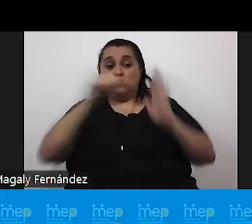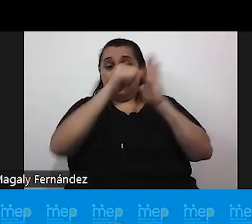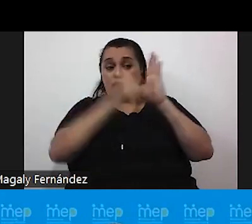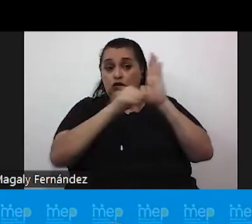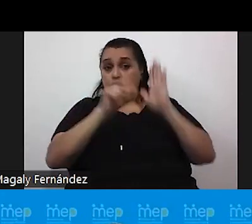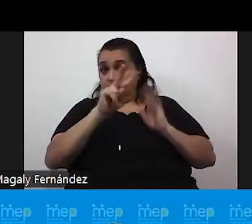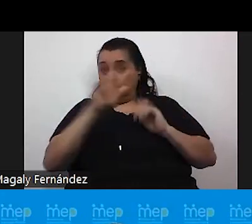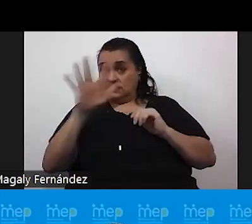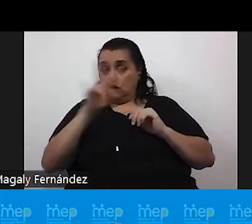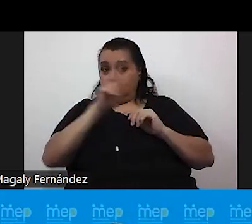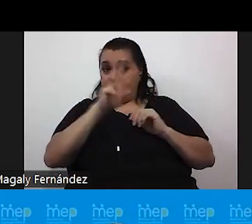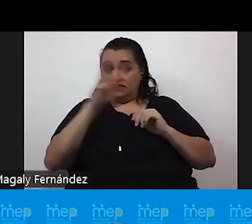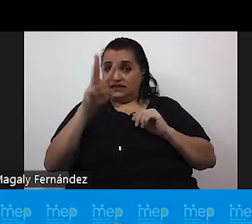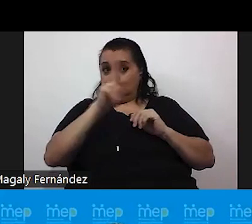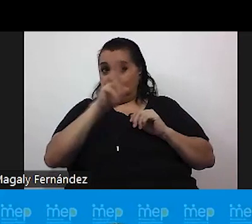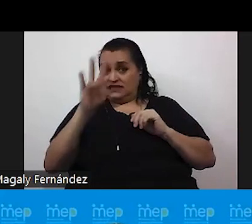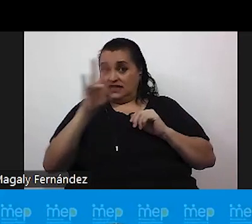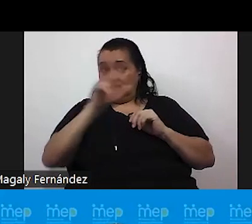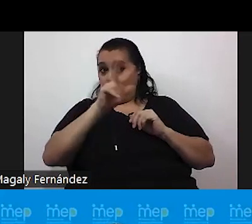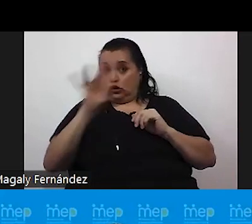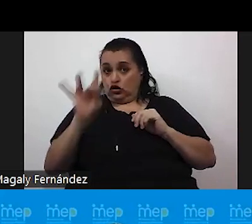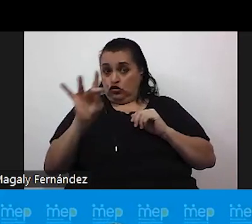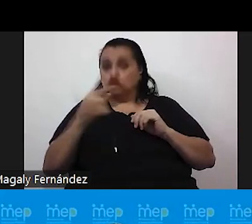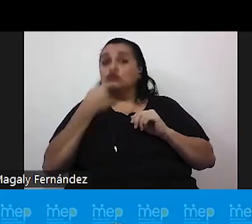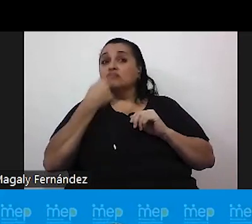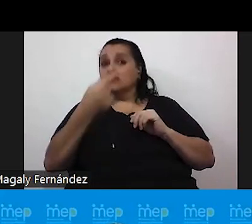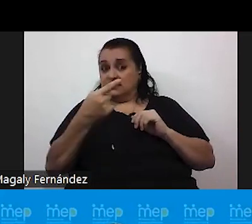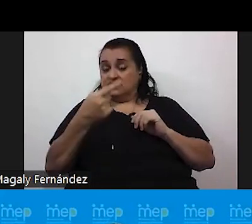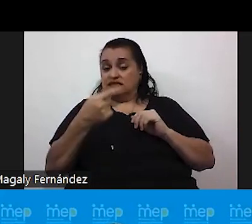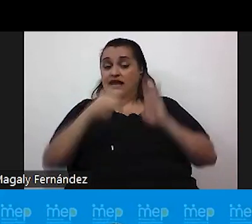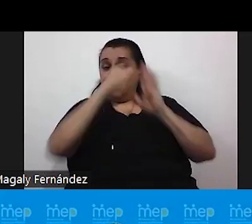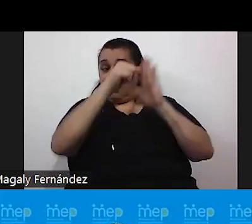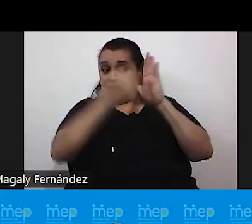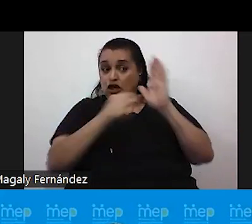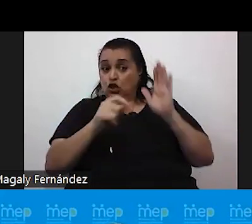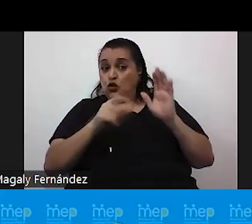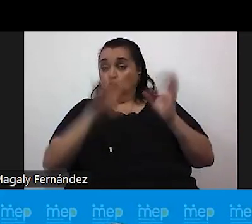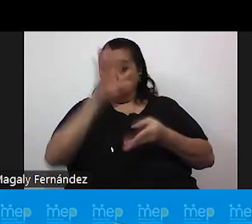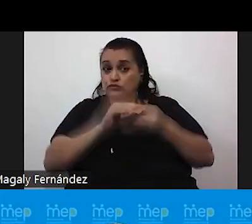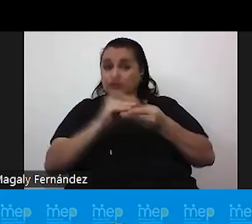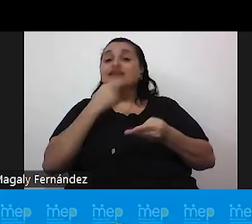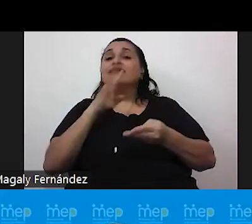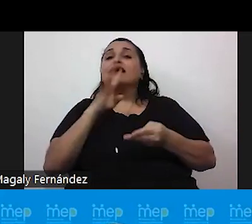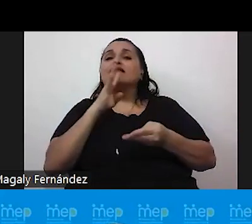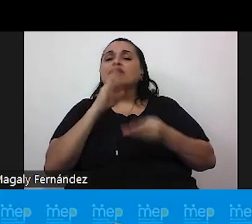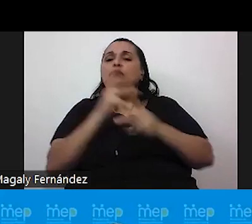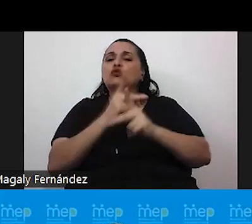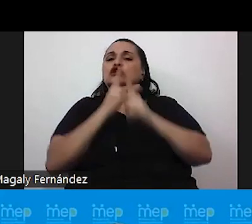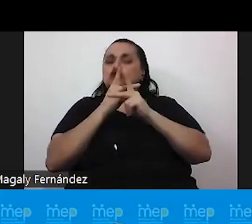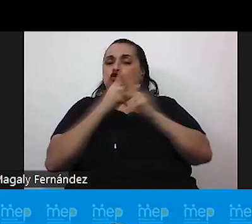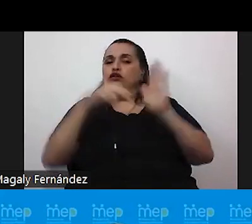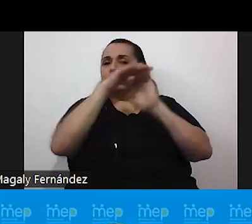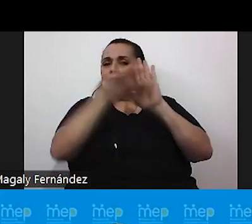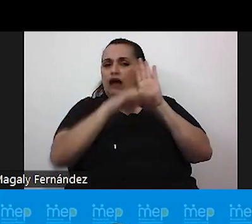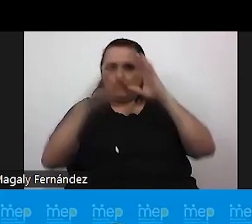26 27 28 en esta sección de artículos nos habla acerca de la protección de datos y de información de